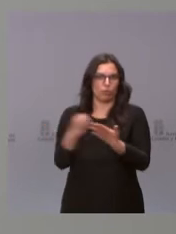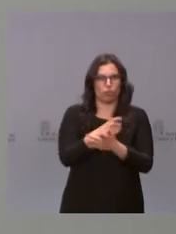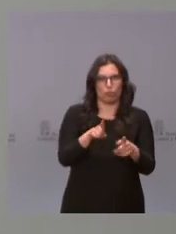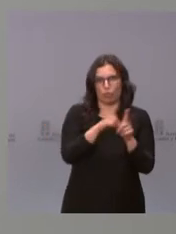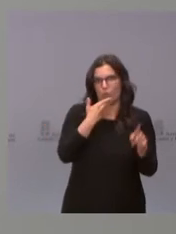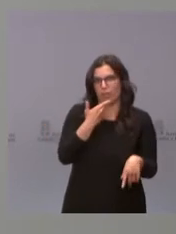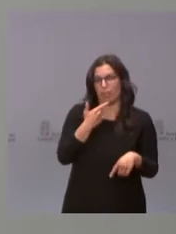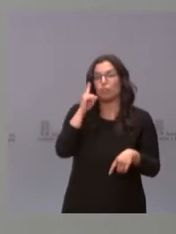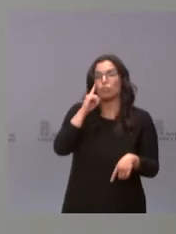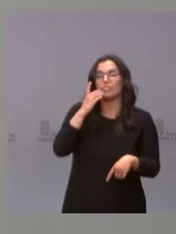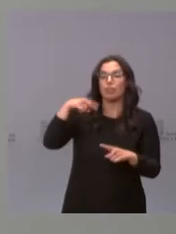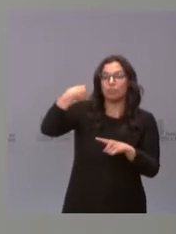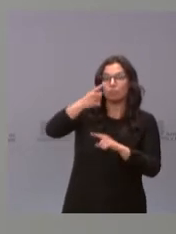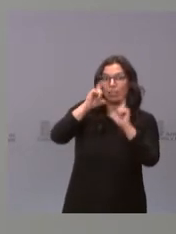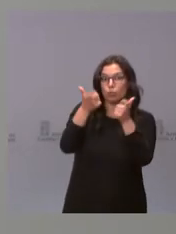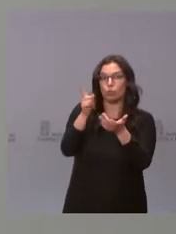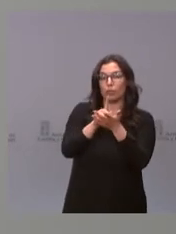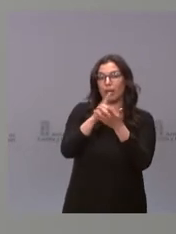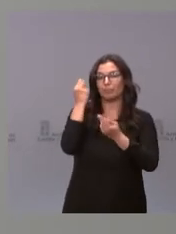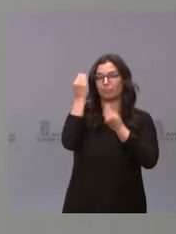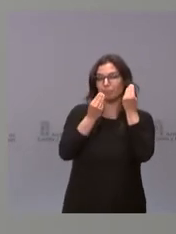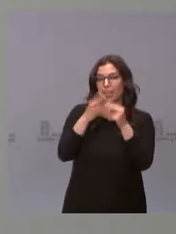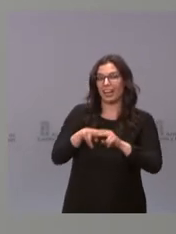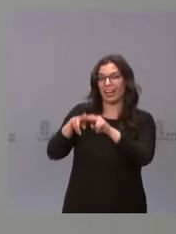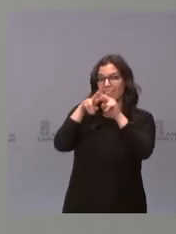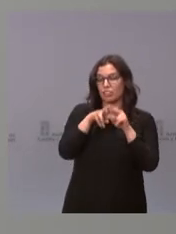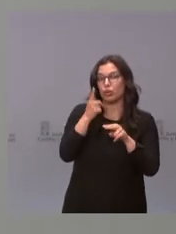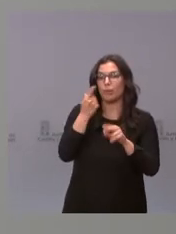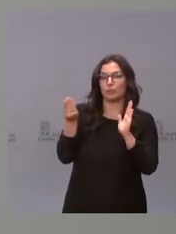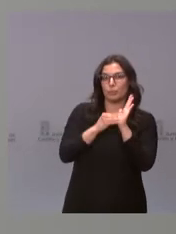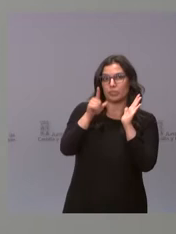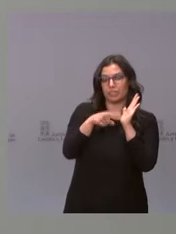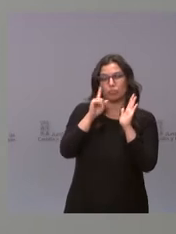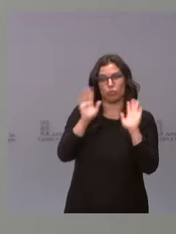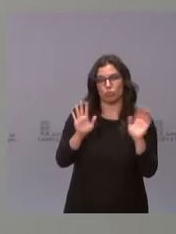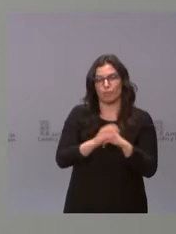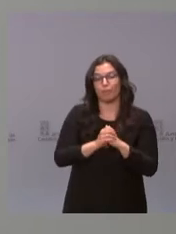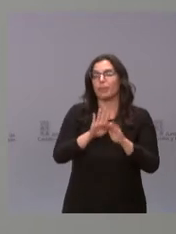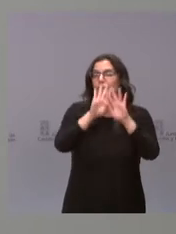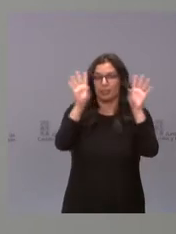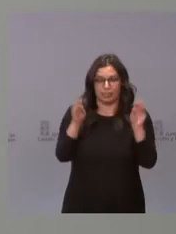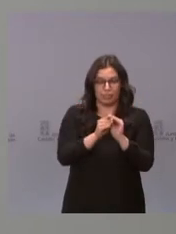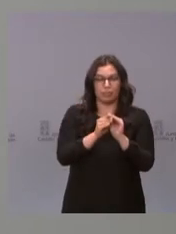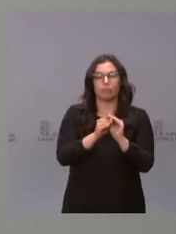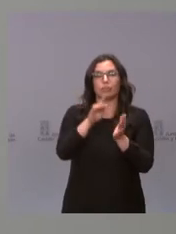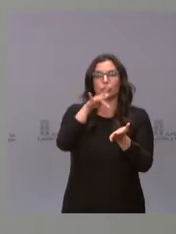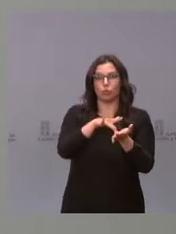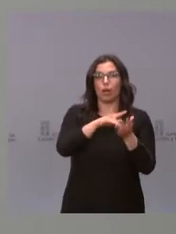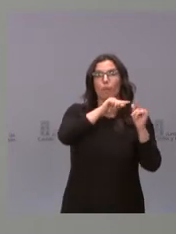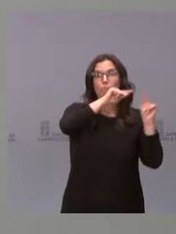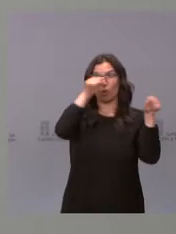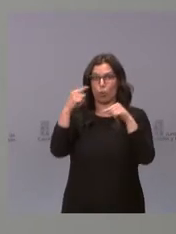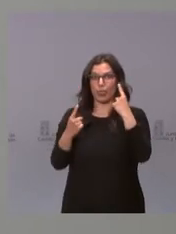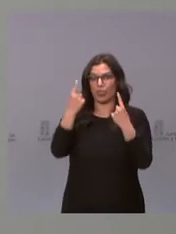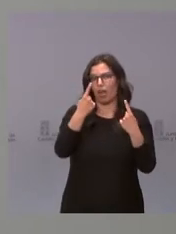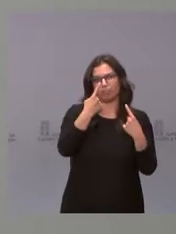próxima revisión volverá o habrá posibilidad de que se incrementen. En definitiva, tenemos unas provincias que son